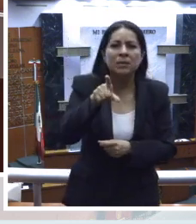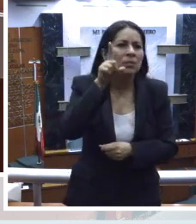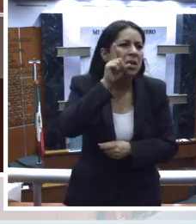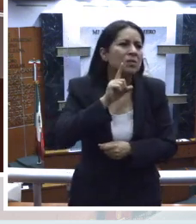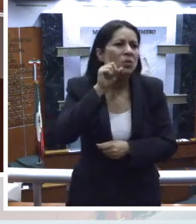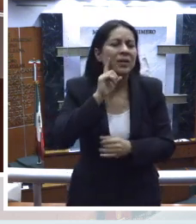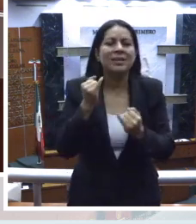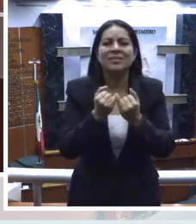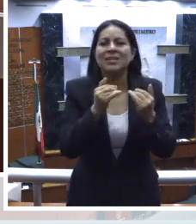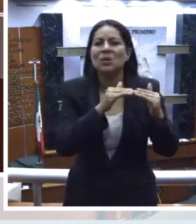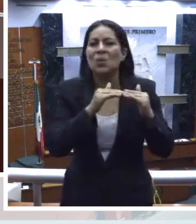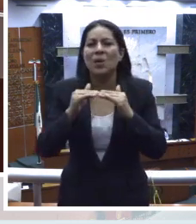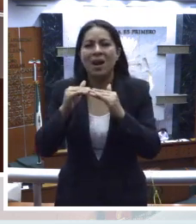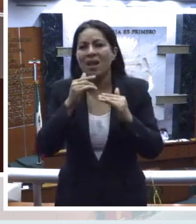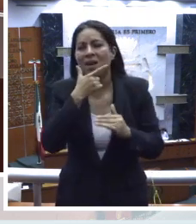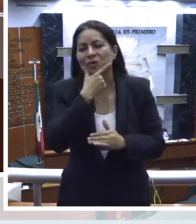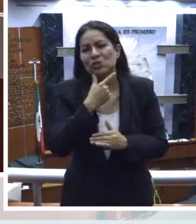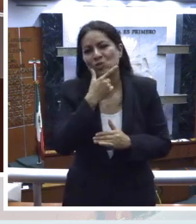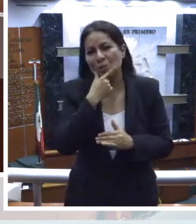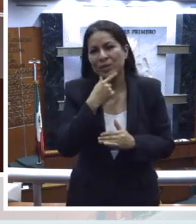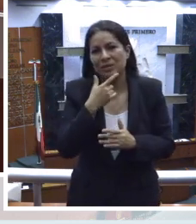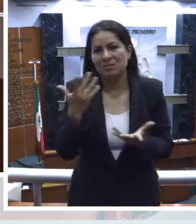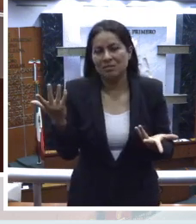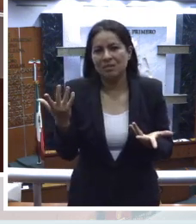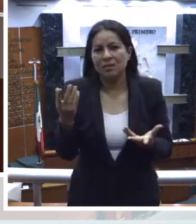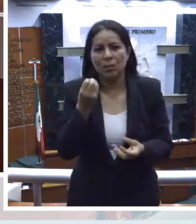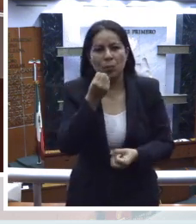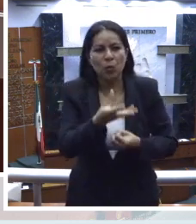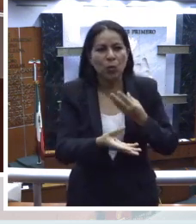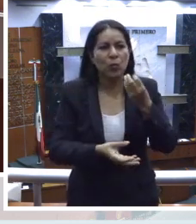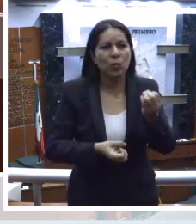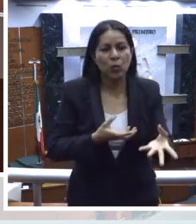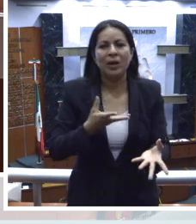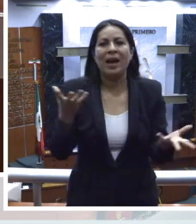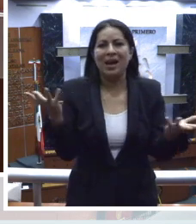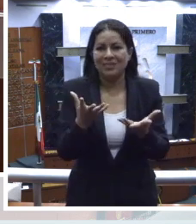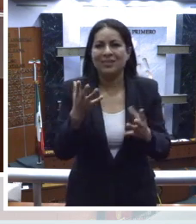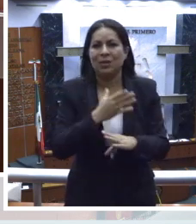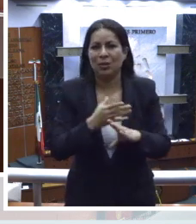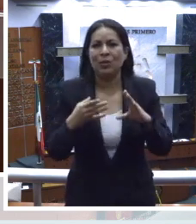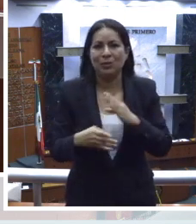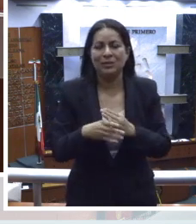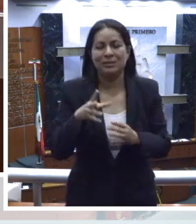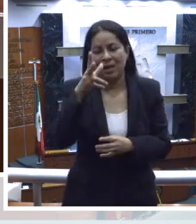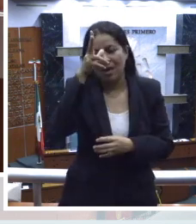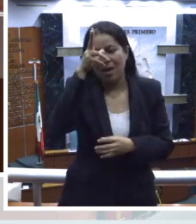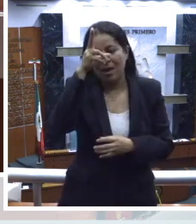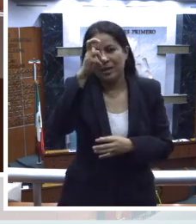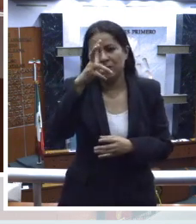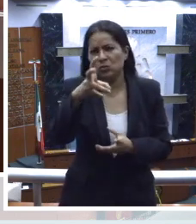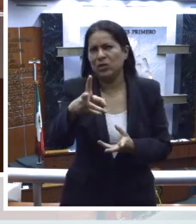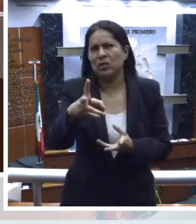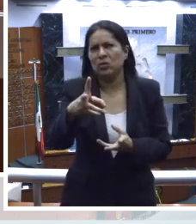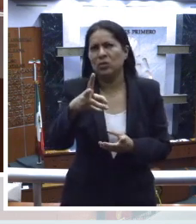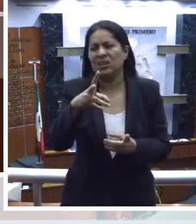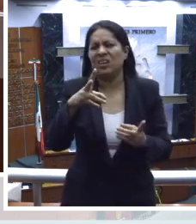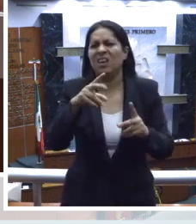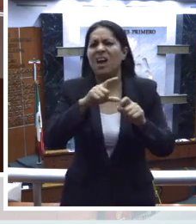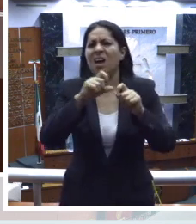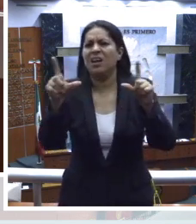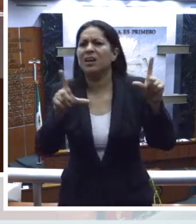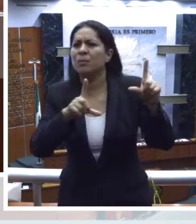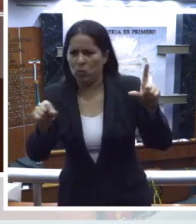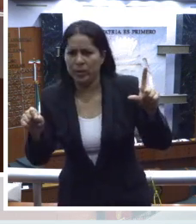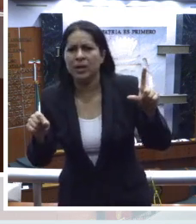al igual que a los hombres, que han hecho aportaciones para la concreción del sueño de la República, para la lucha